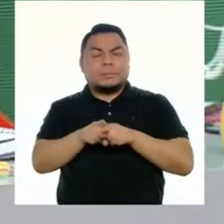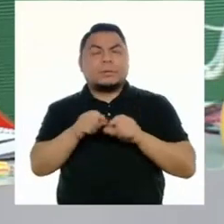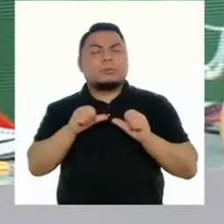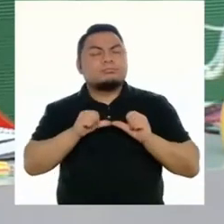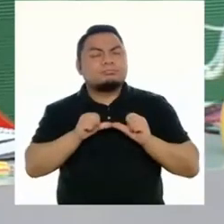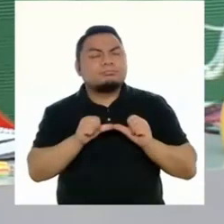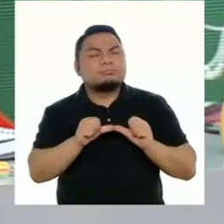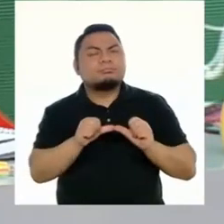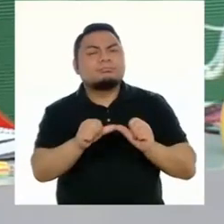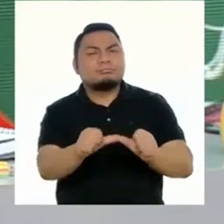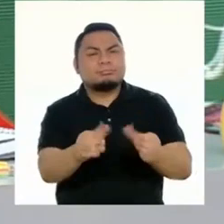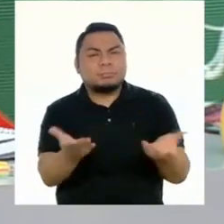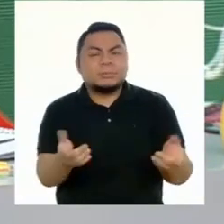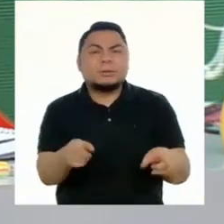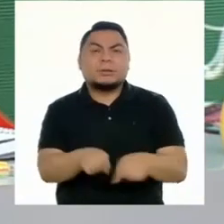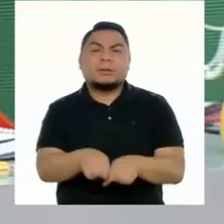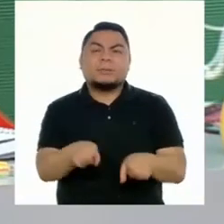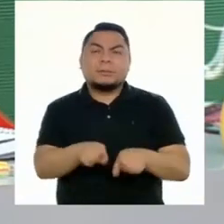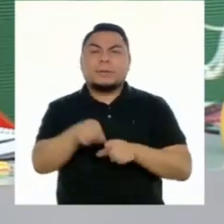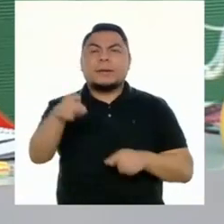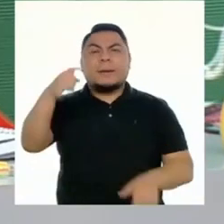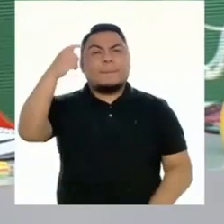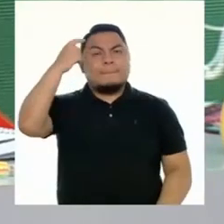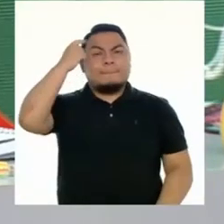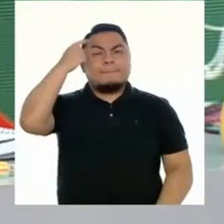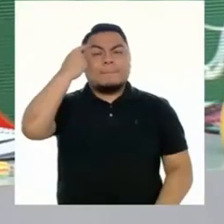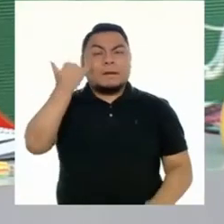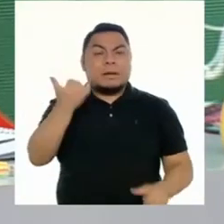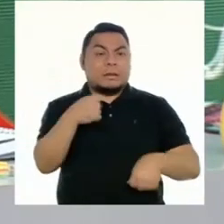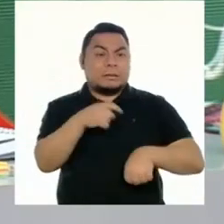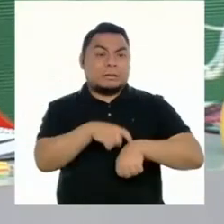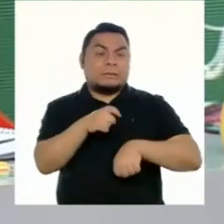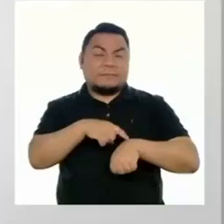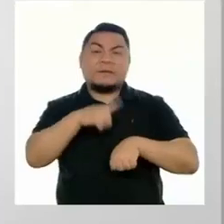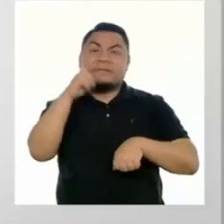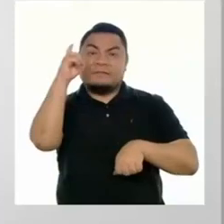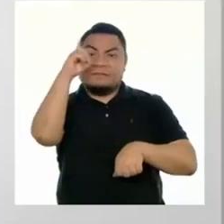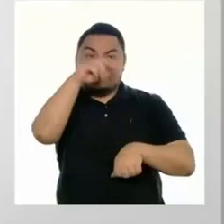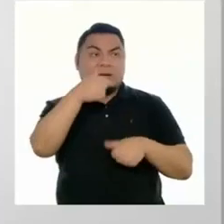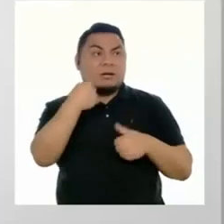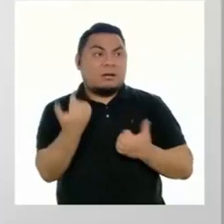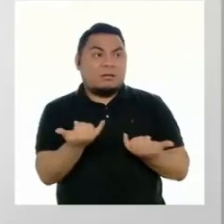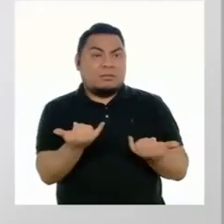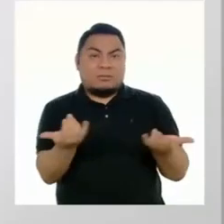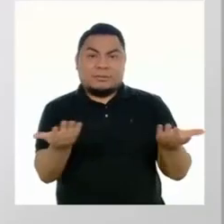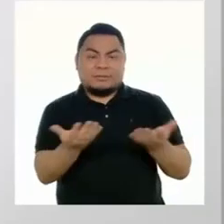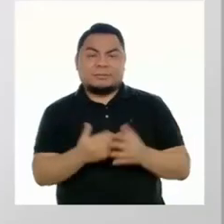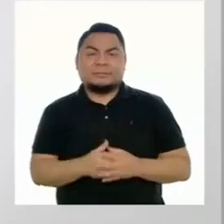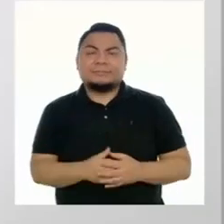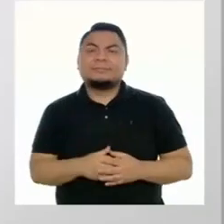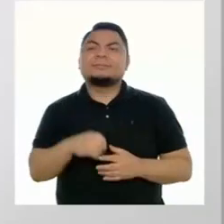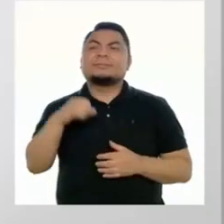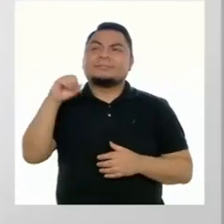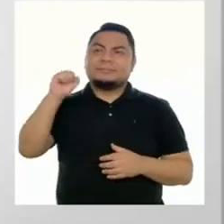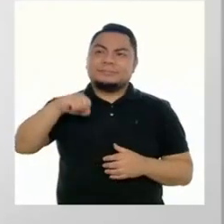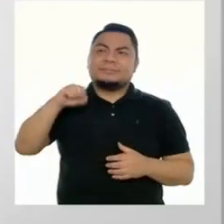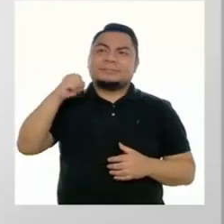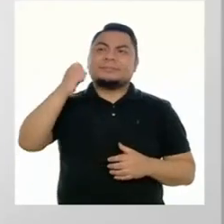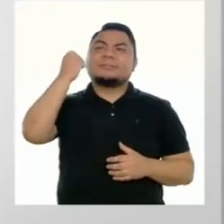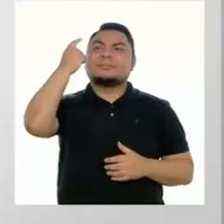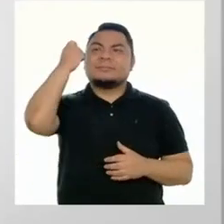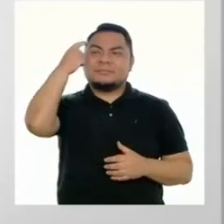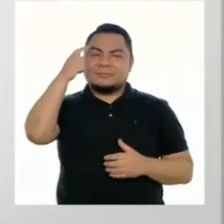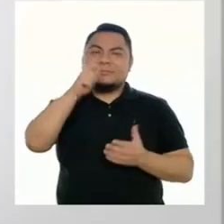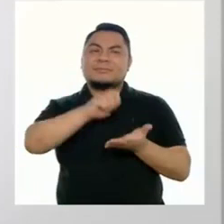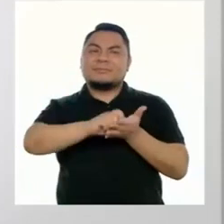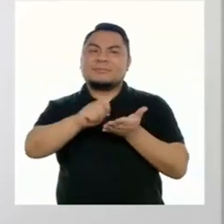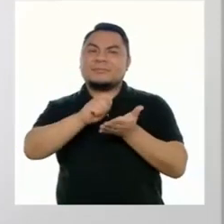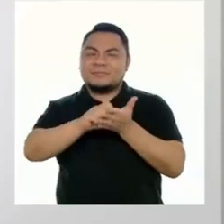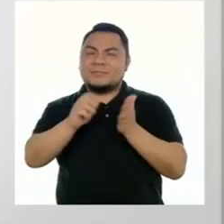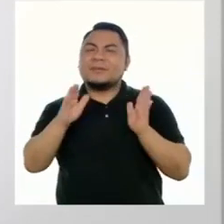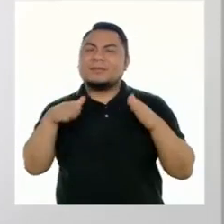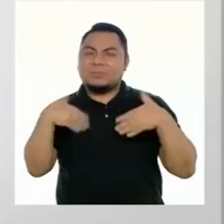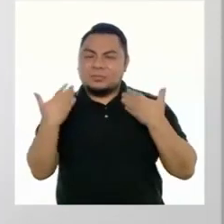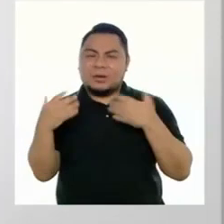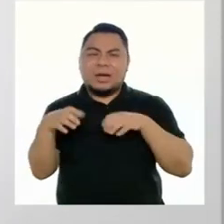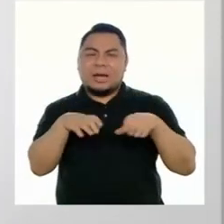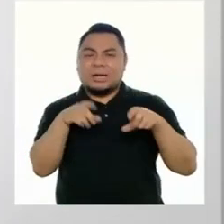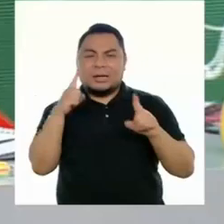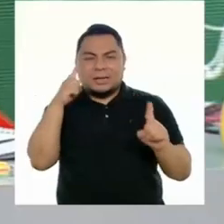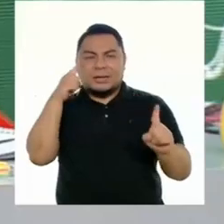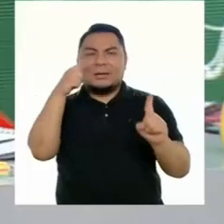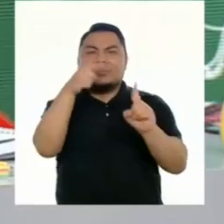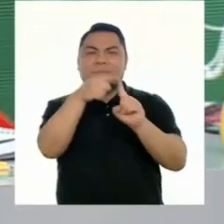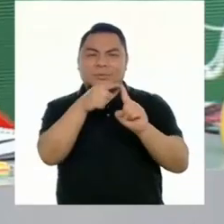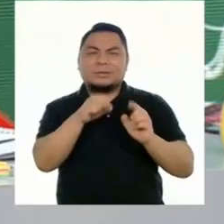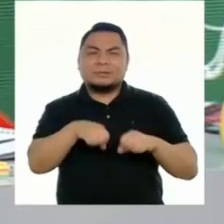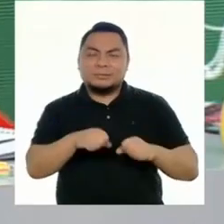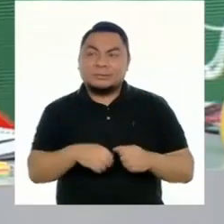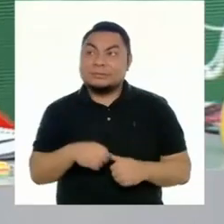supervivencia. Sobre todo, pensando en la situación que estamos viviendo. Ya sé exactamente qué clase de texto podemos hacer para lograr ese